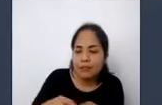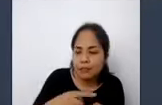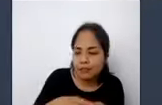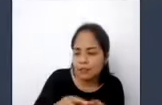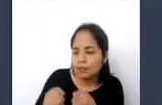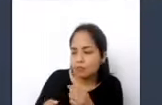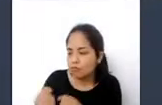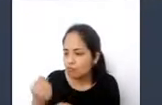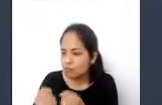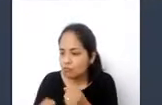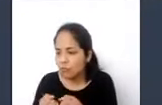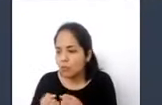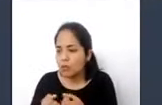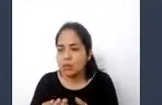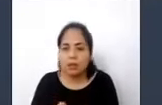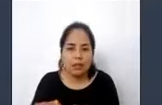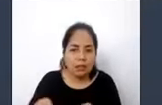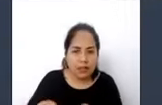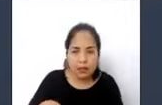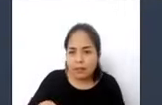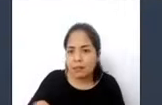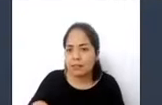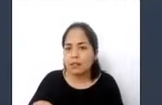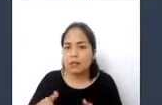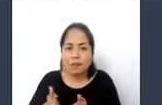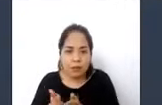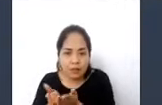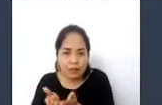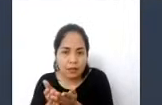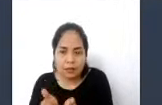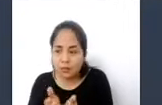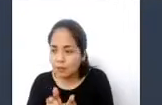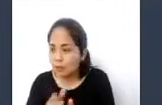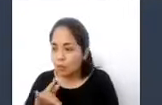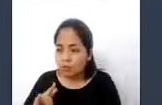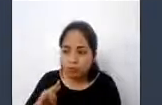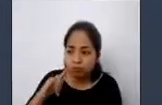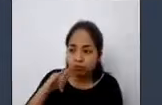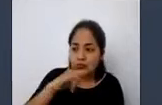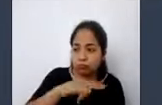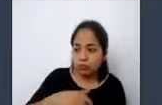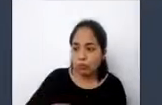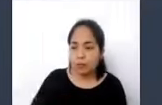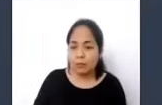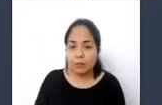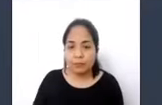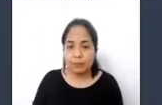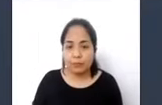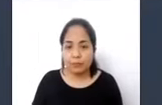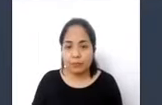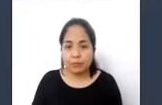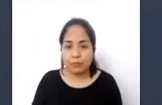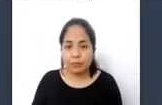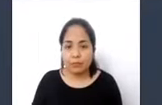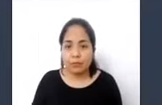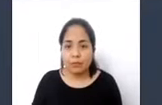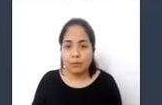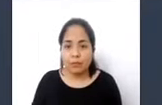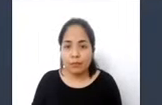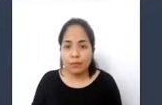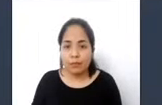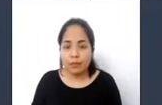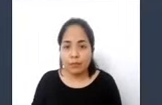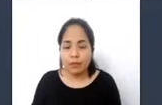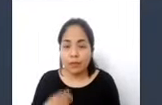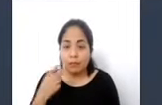terrestre, aéreo, marítimo, fluvial, la definición de los requerimientos de cada uno de los tipos de transporte que debe